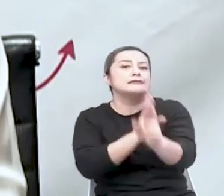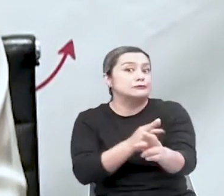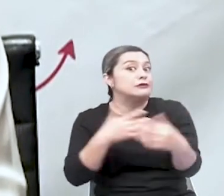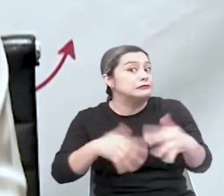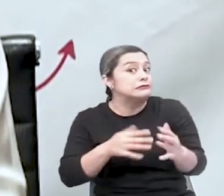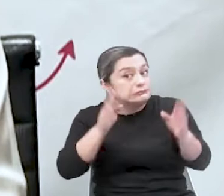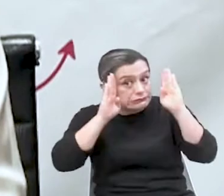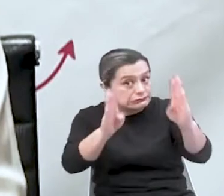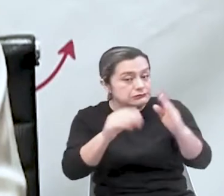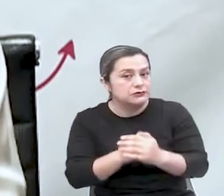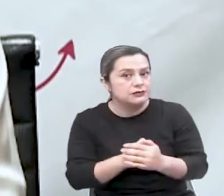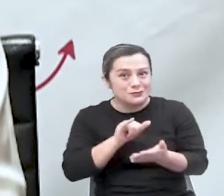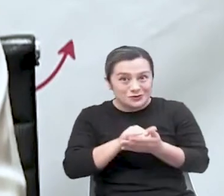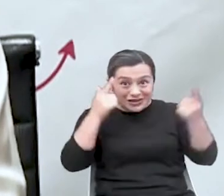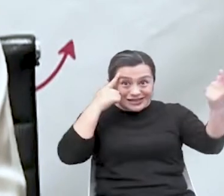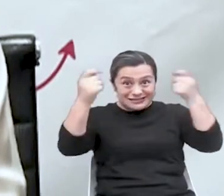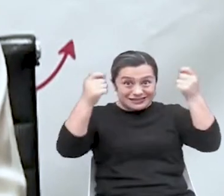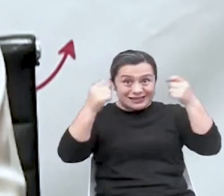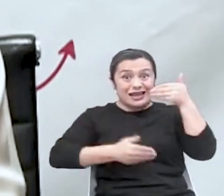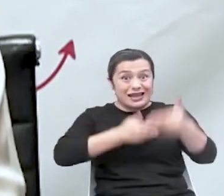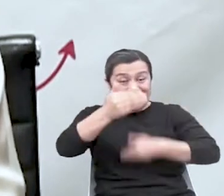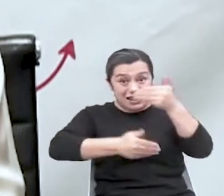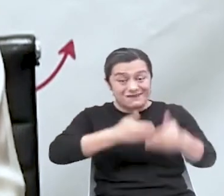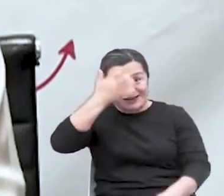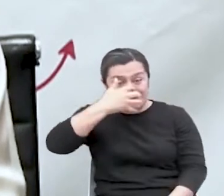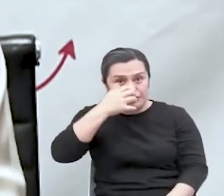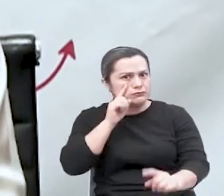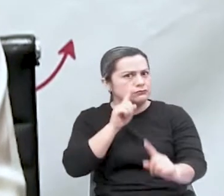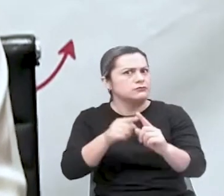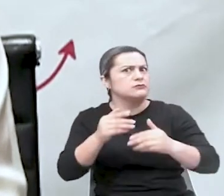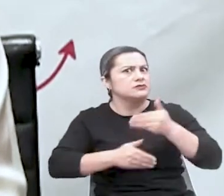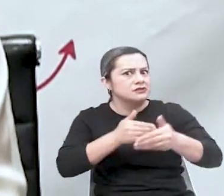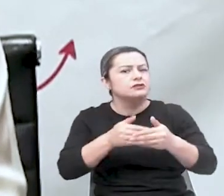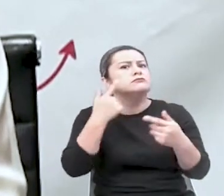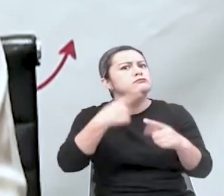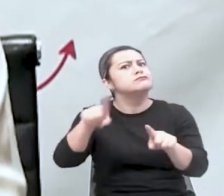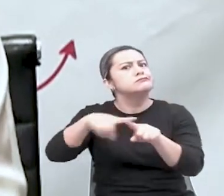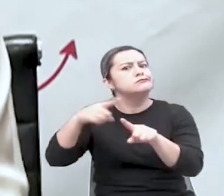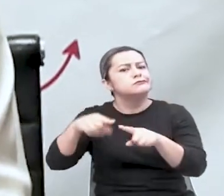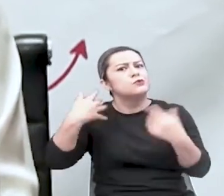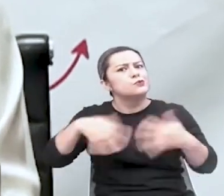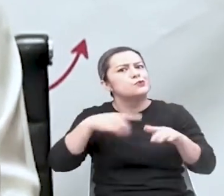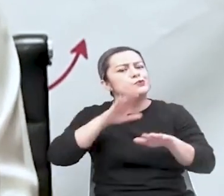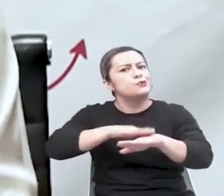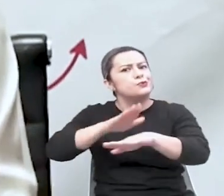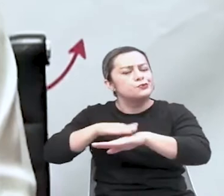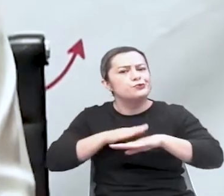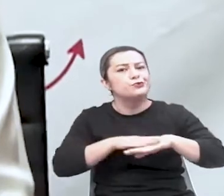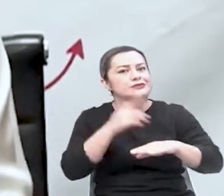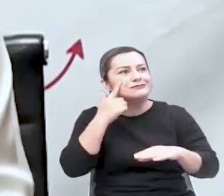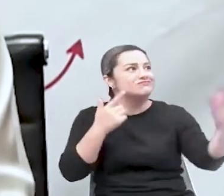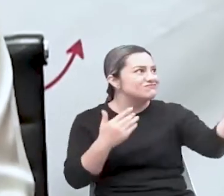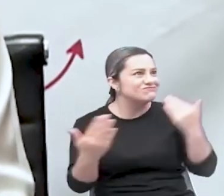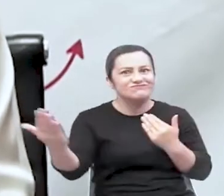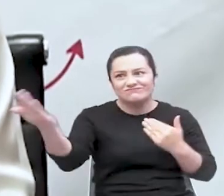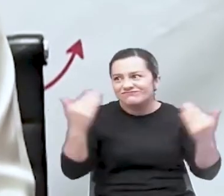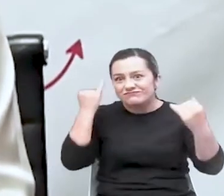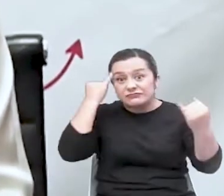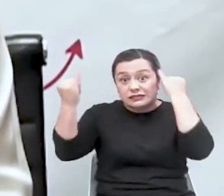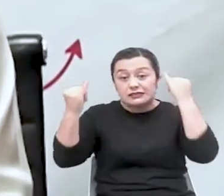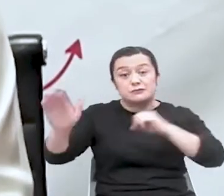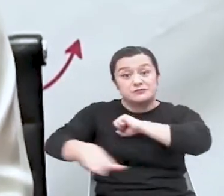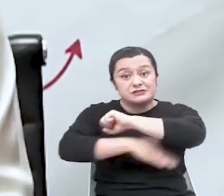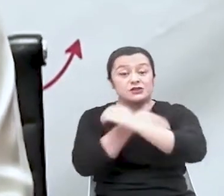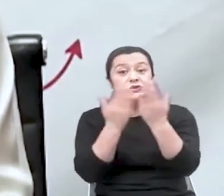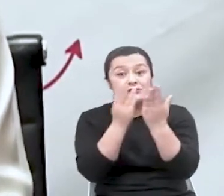a hoy Evaluar para Avanzar es una política que articula diferentes iniciativas desde el Ministerio de